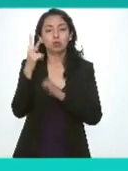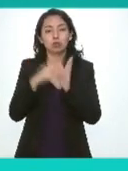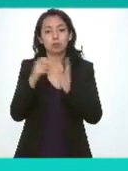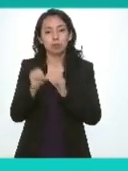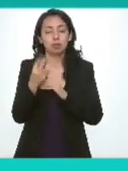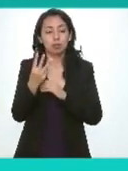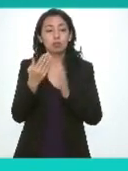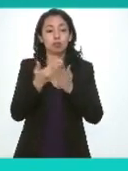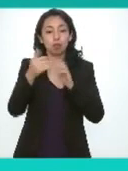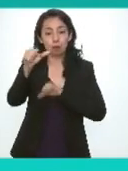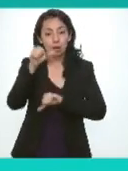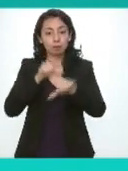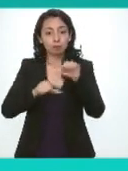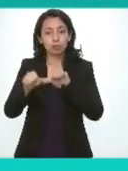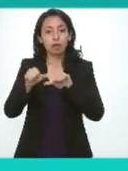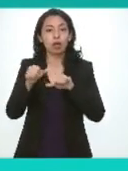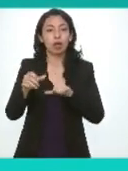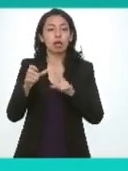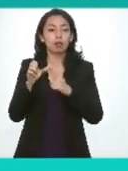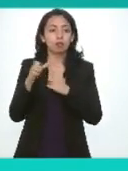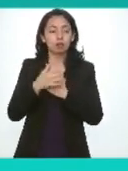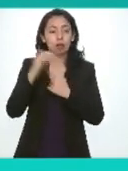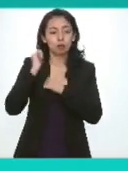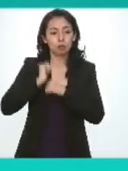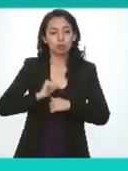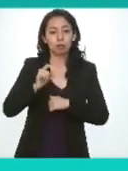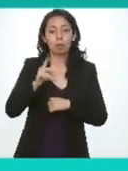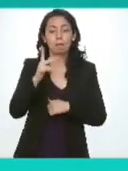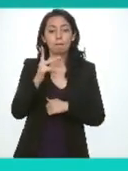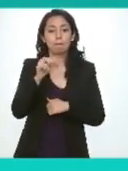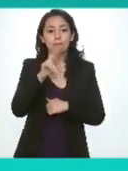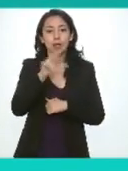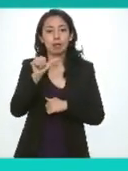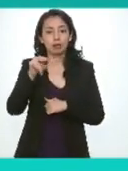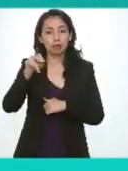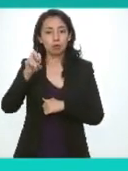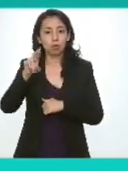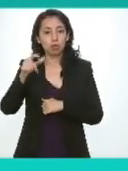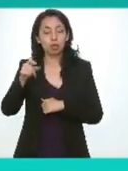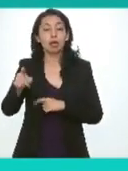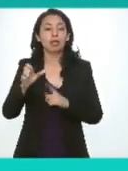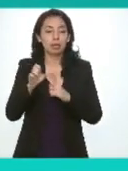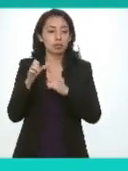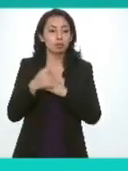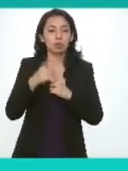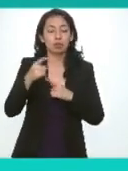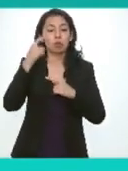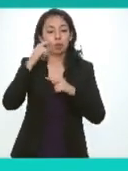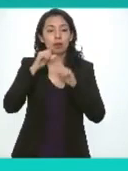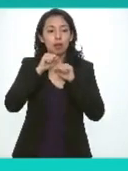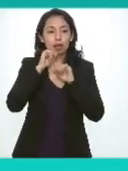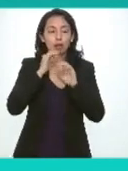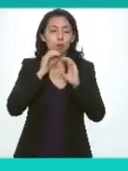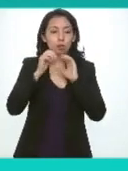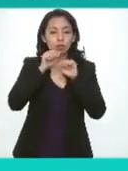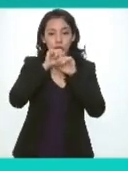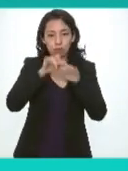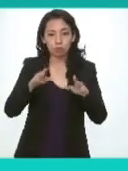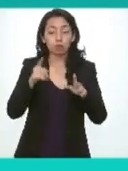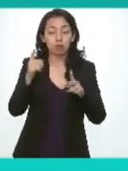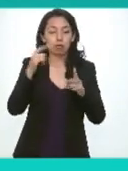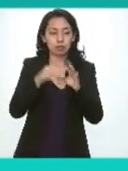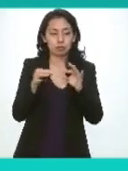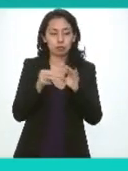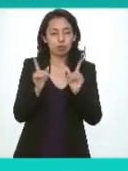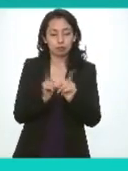cederé el uso de la voz al comisión de vinculación promoción y difusión para que nos pueda hacer una breve